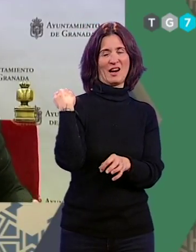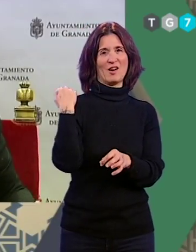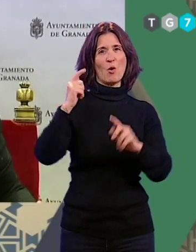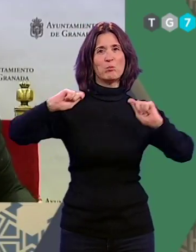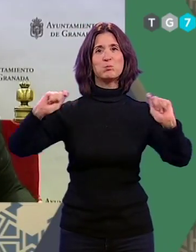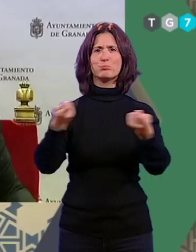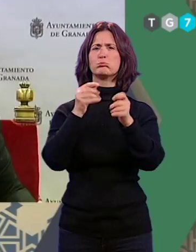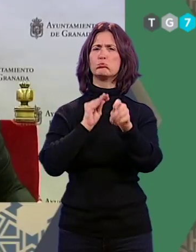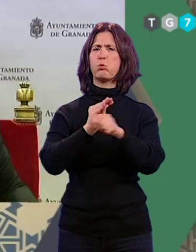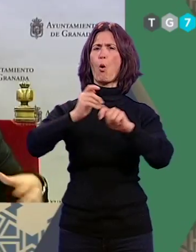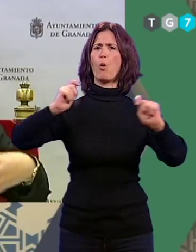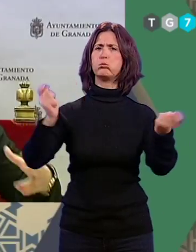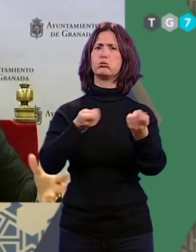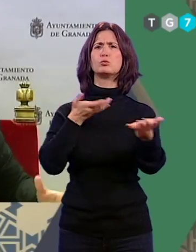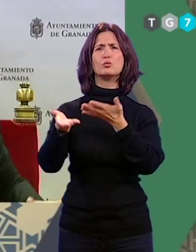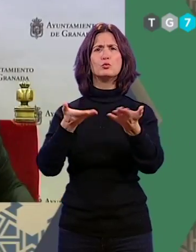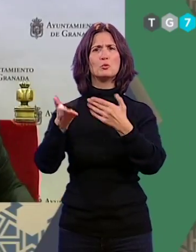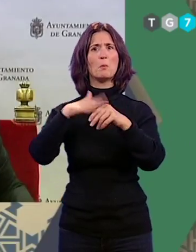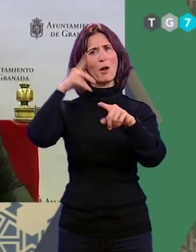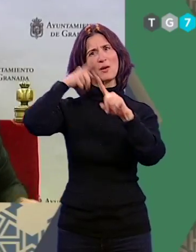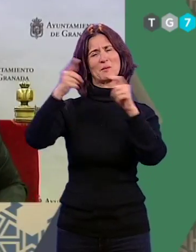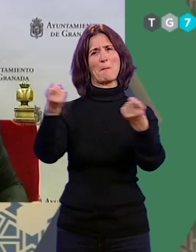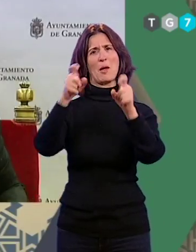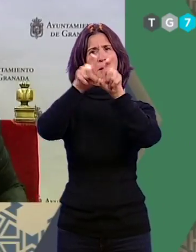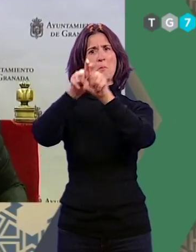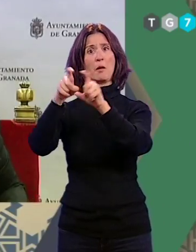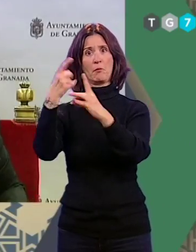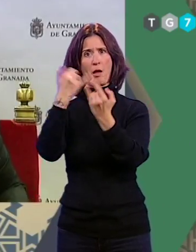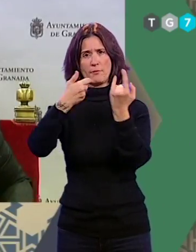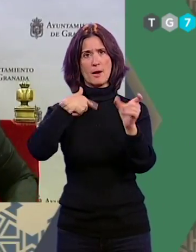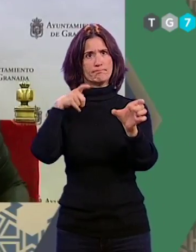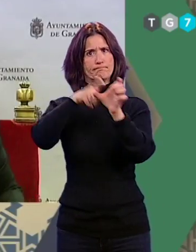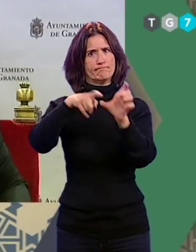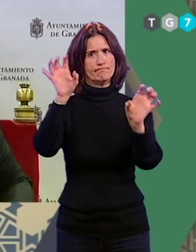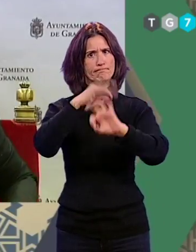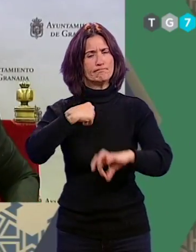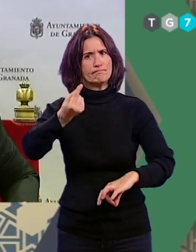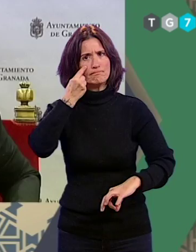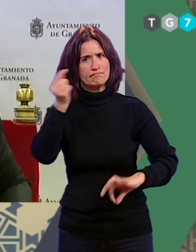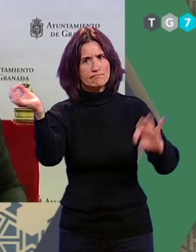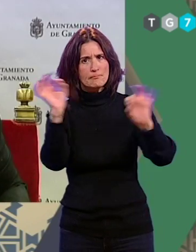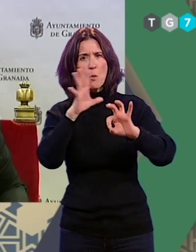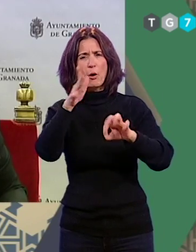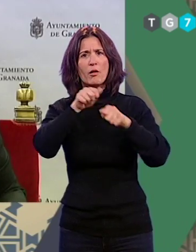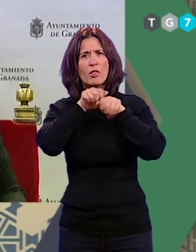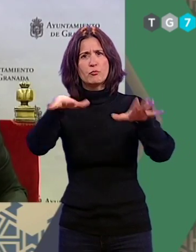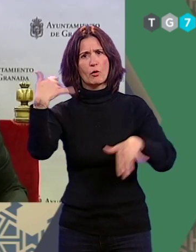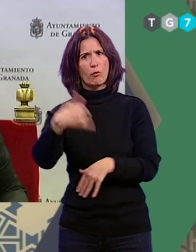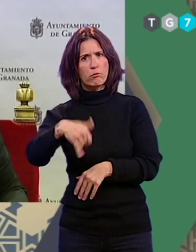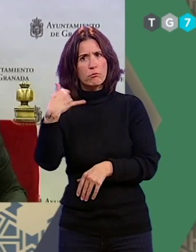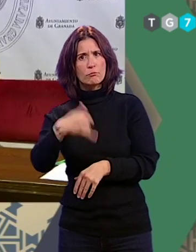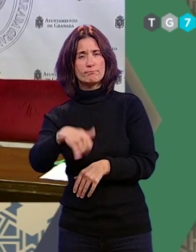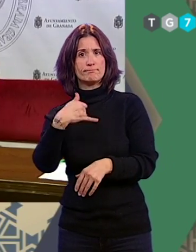publicaron una serie de ayudas destinadas al tejido empresarial local y no nos pudimos acoger a ellas porque el equipo de gobierno no le dio la difusión que